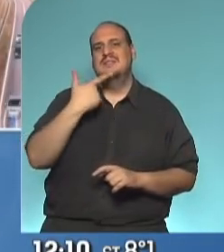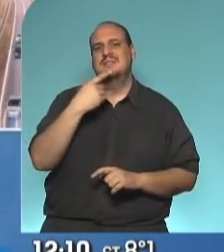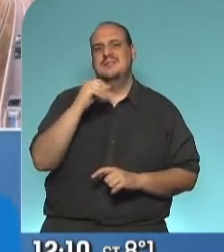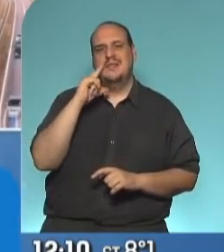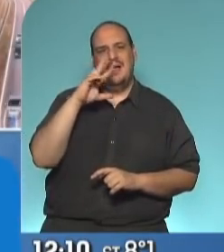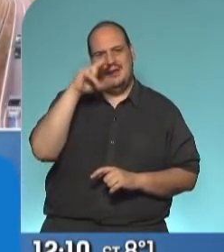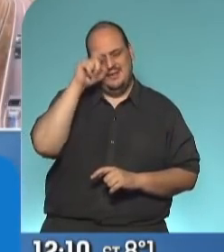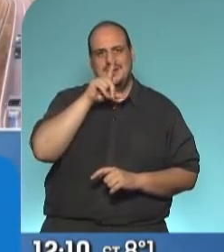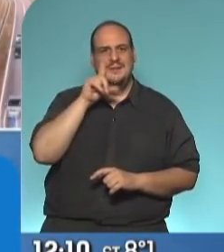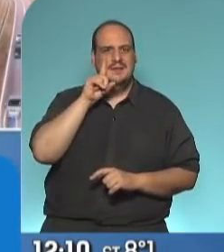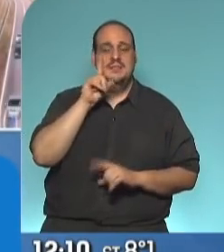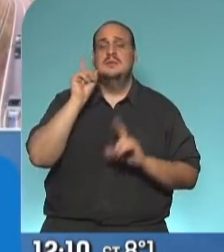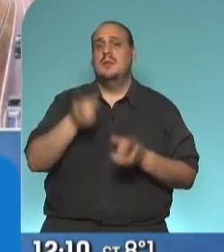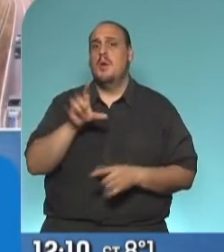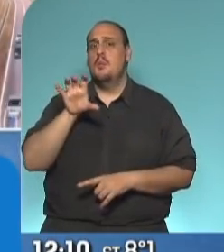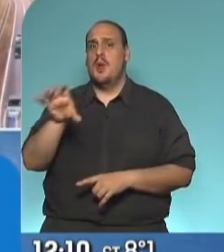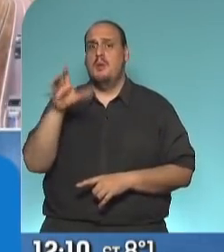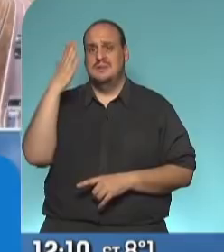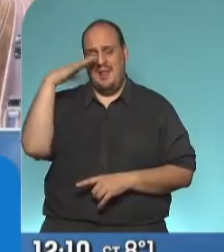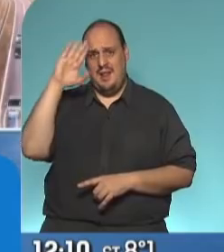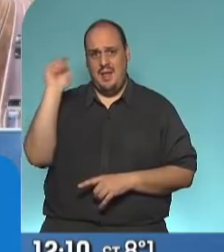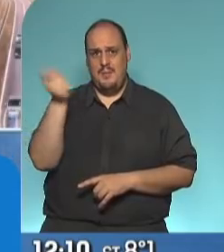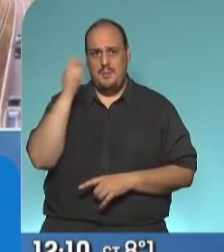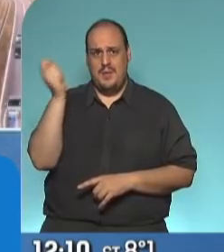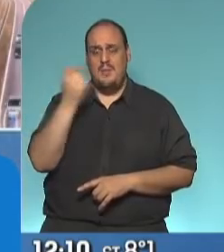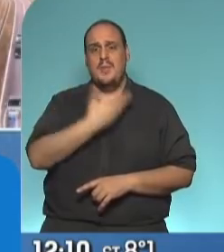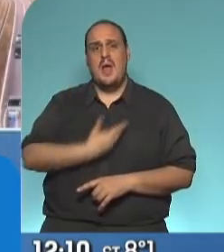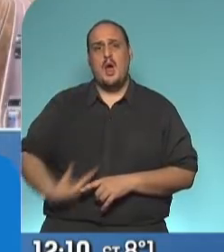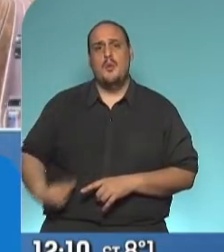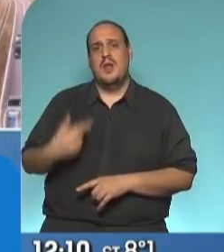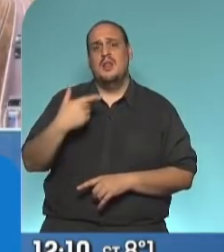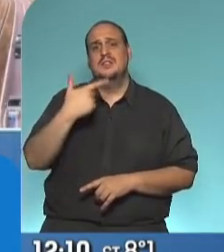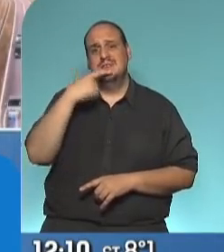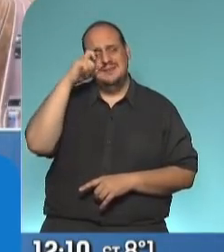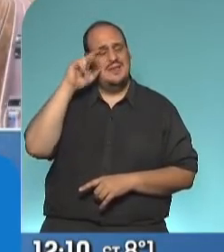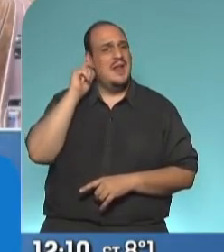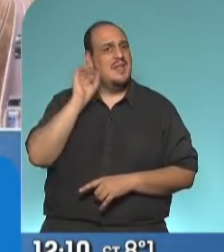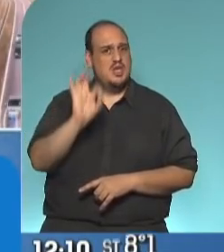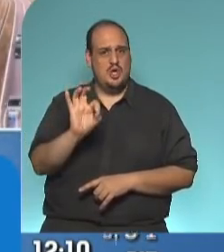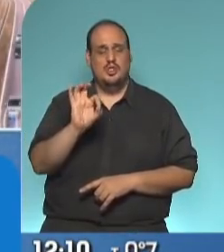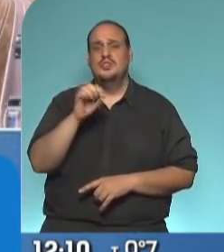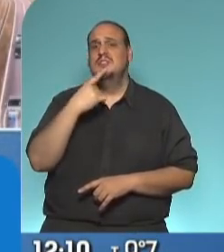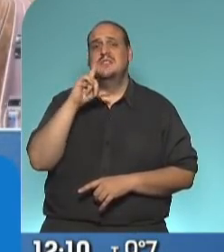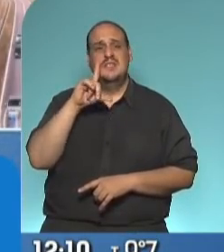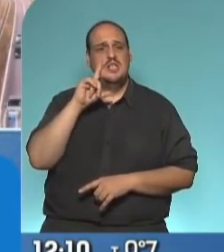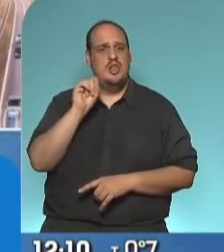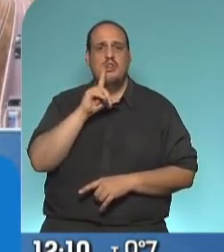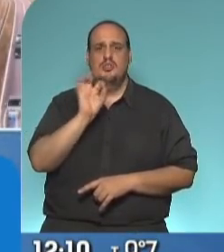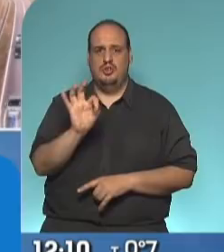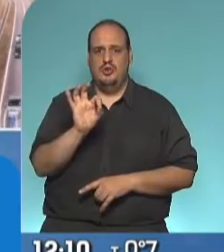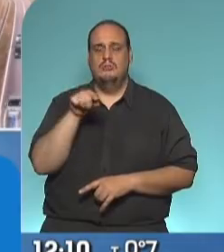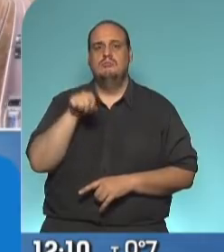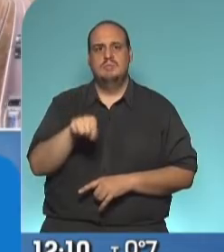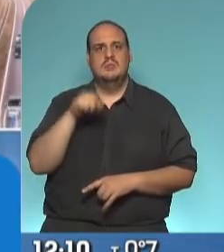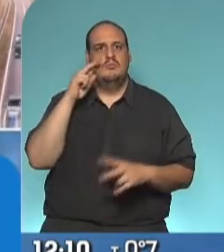en la provincia de La Pampa nos recibe su Gobernador Sergio Siliotto. En el inicio de este